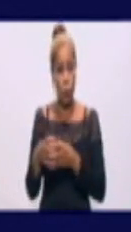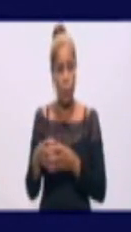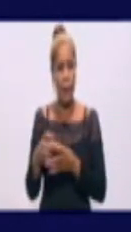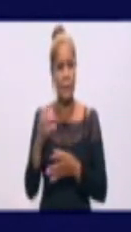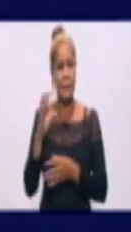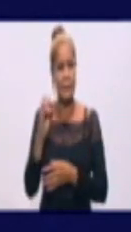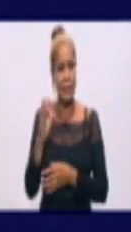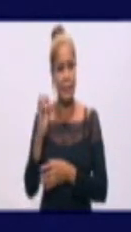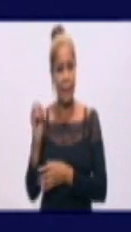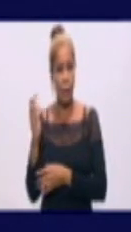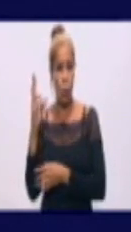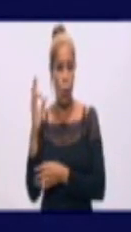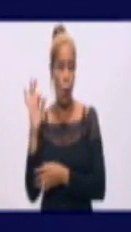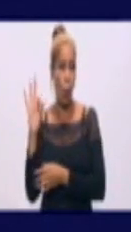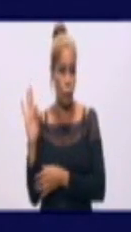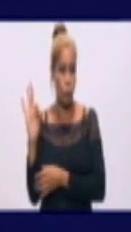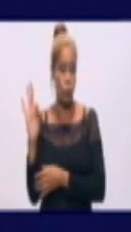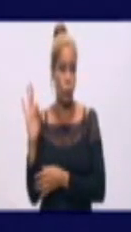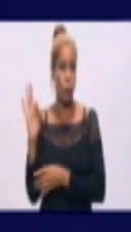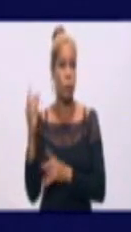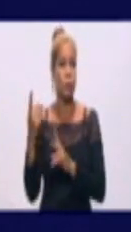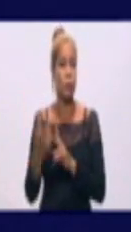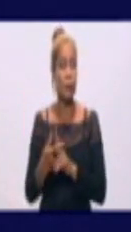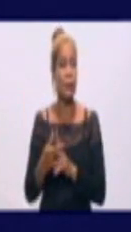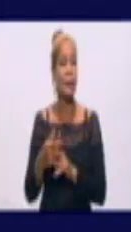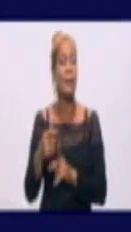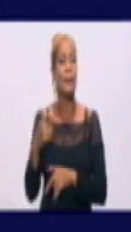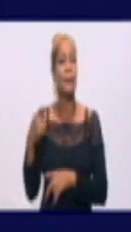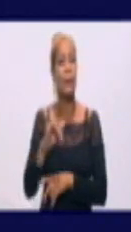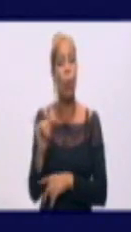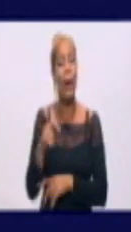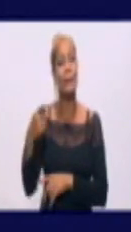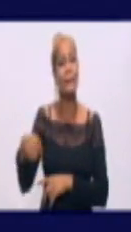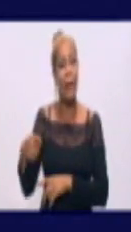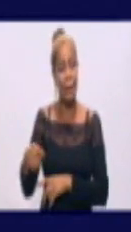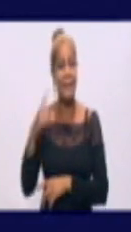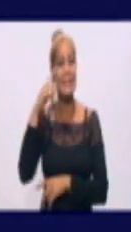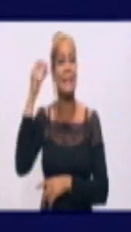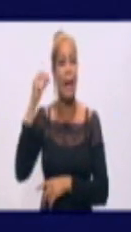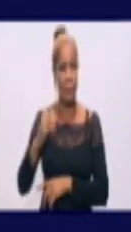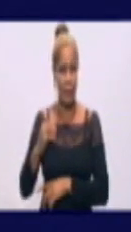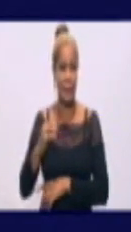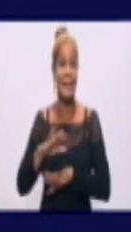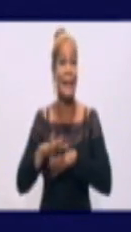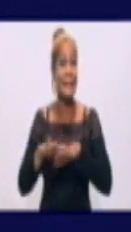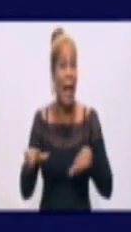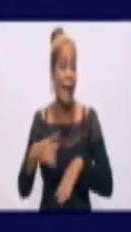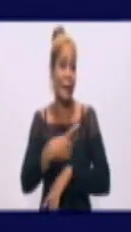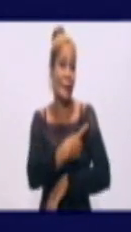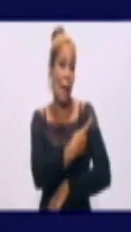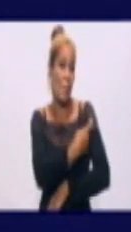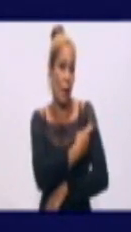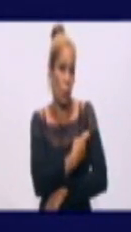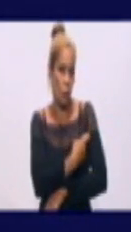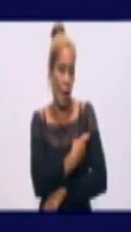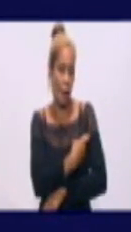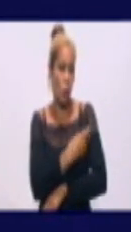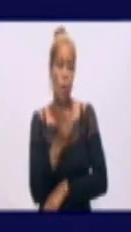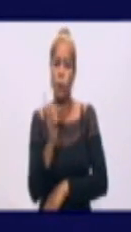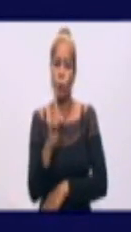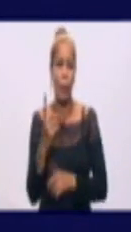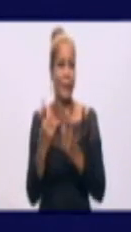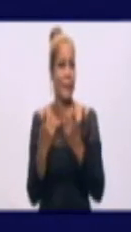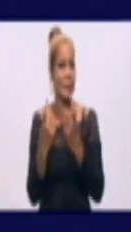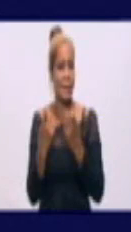y JL10, deben conocer que, bueno, que ya están vacunados y que no es necesario que se trasladen acá